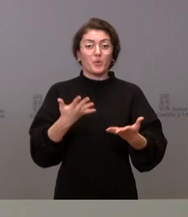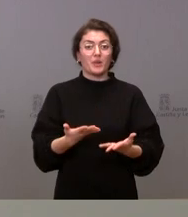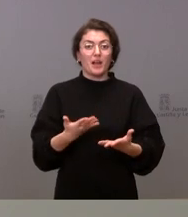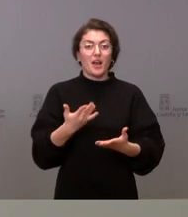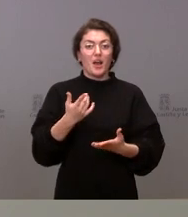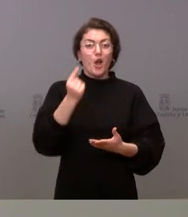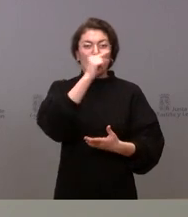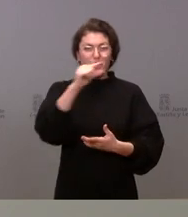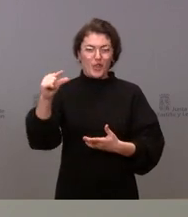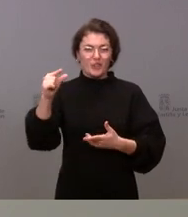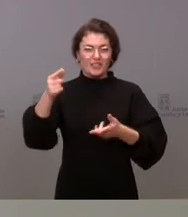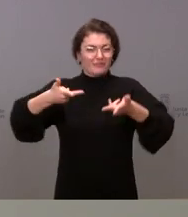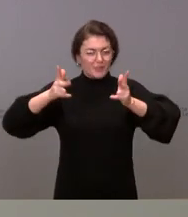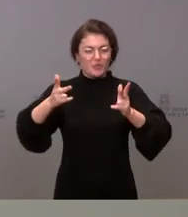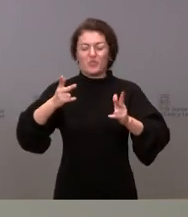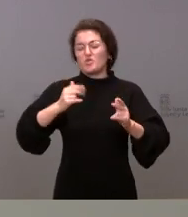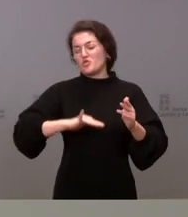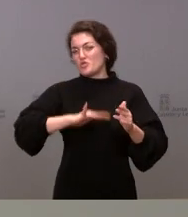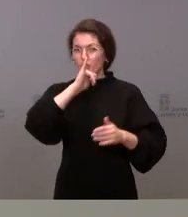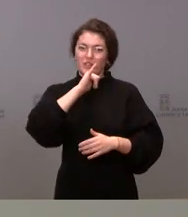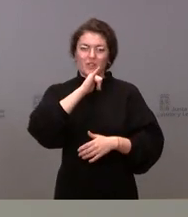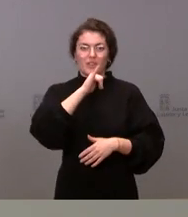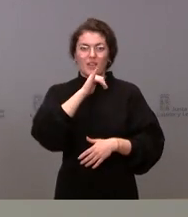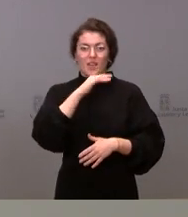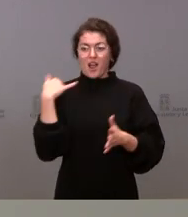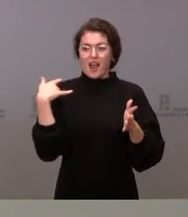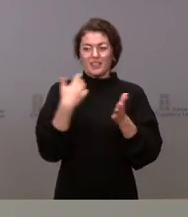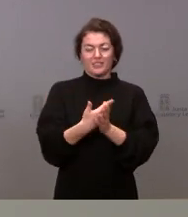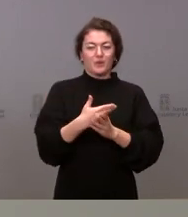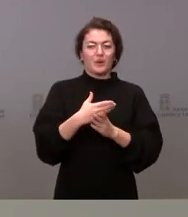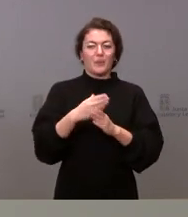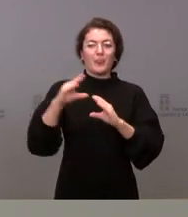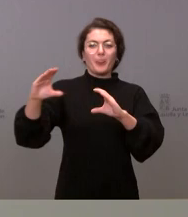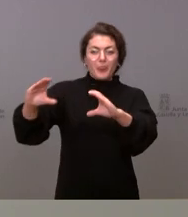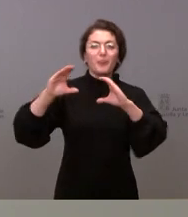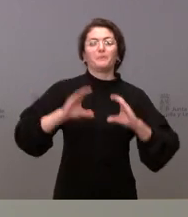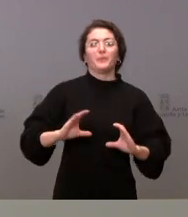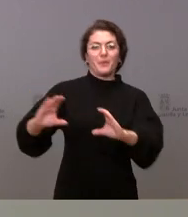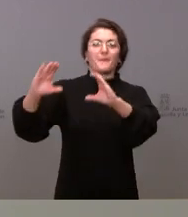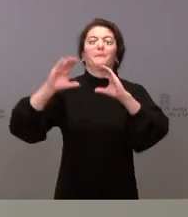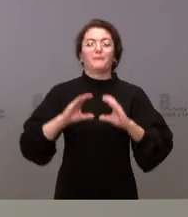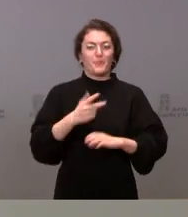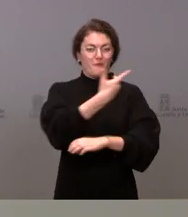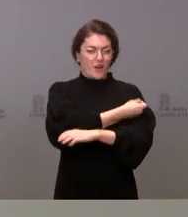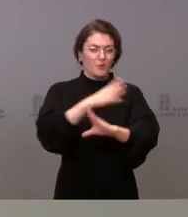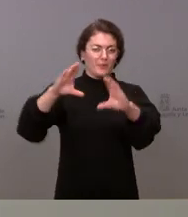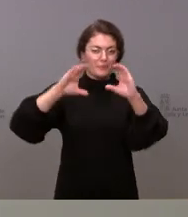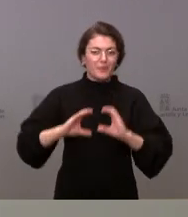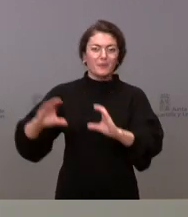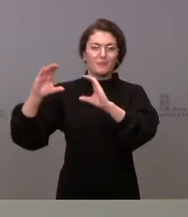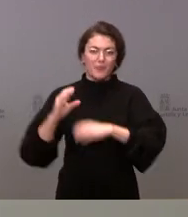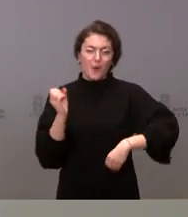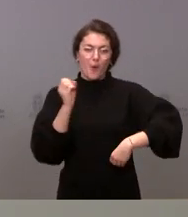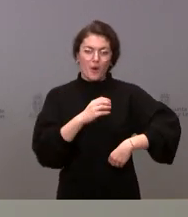disponibles suficientes. Es decir, a lo largo de todo este tiempo nos han ido llegando vacunas que nos permiten que